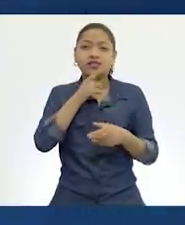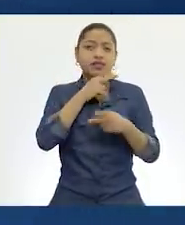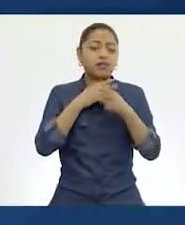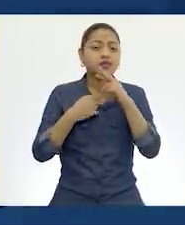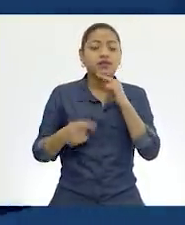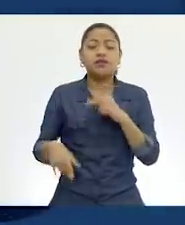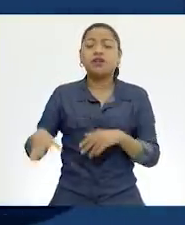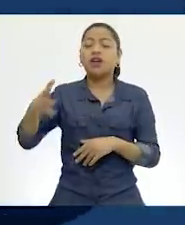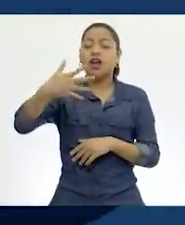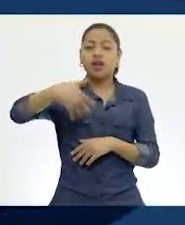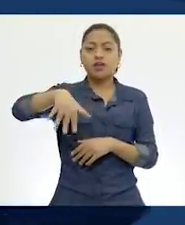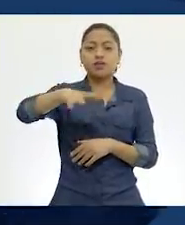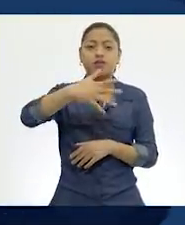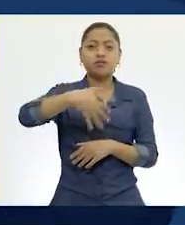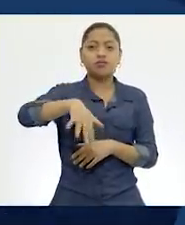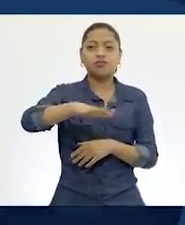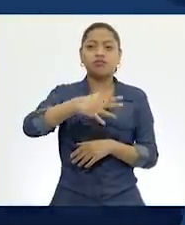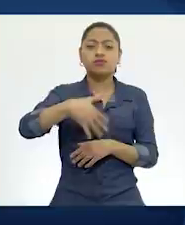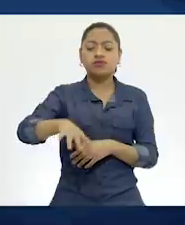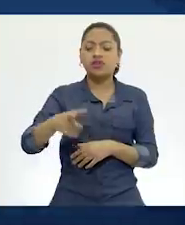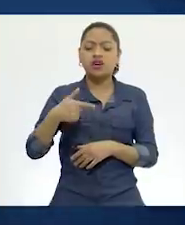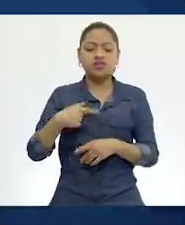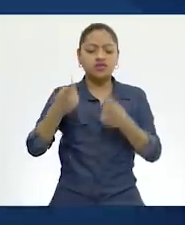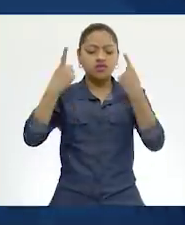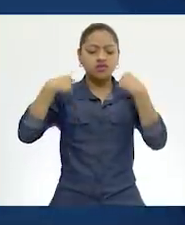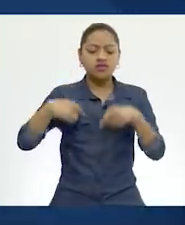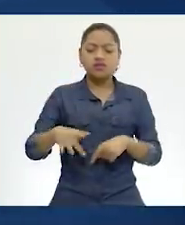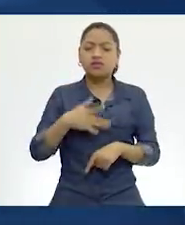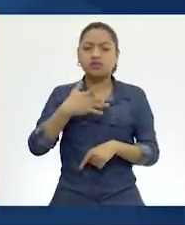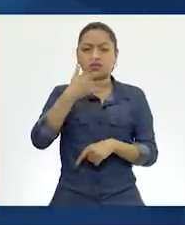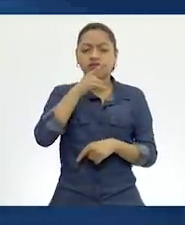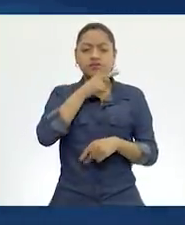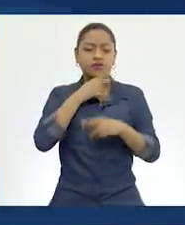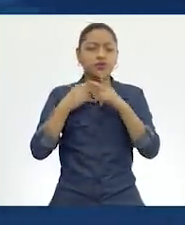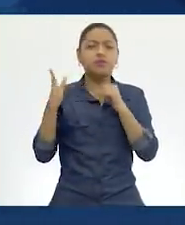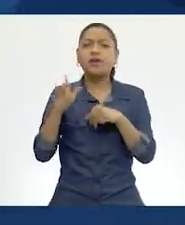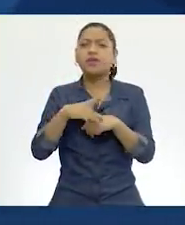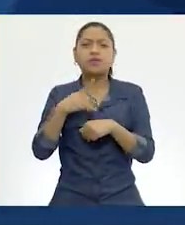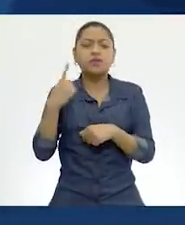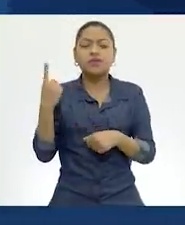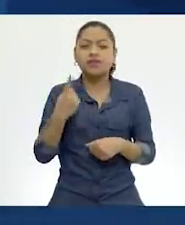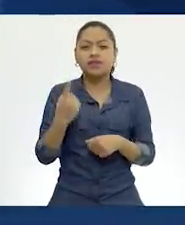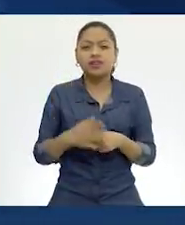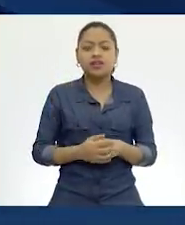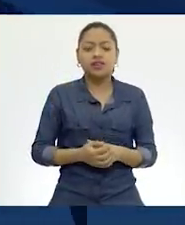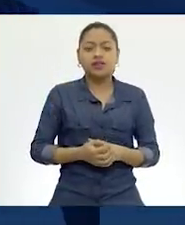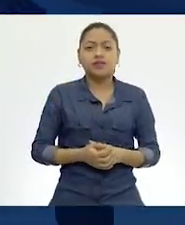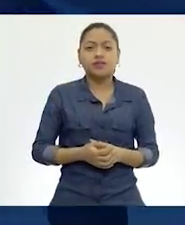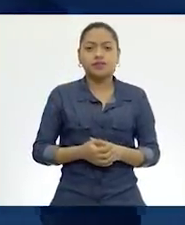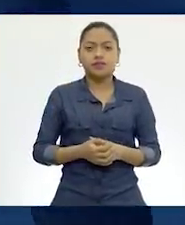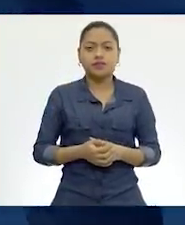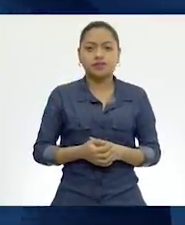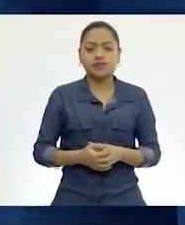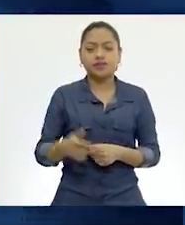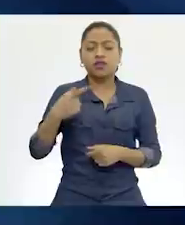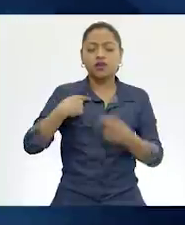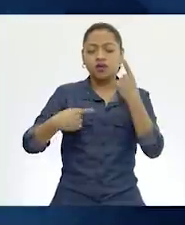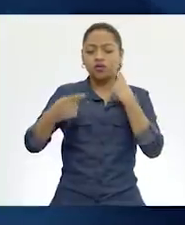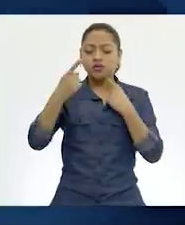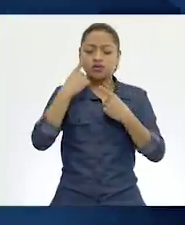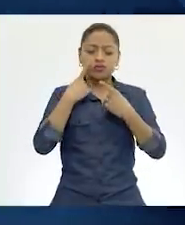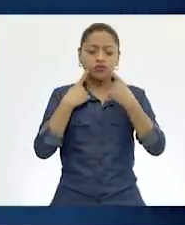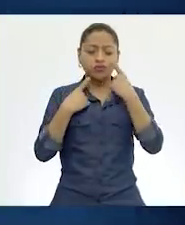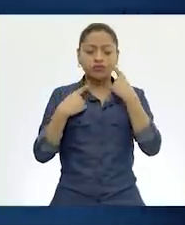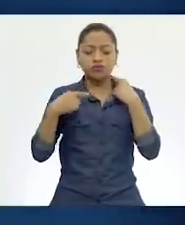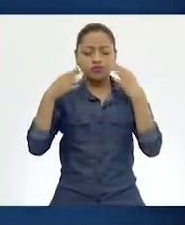imagen de que ama mi alma. Me hundo en su recuerdo en el oasis de mis lágrimas,